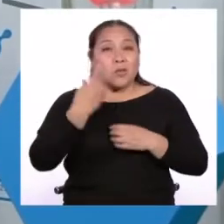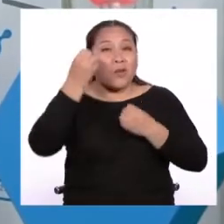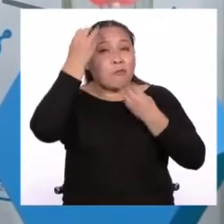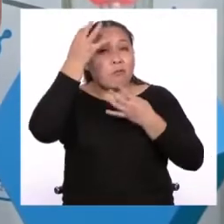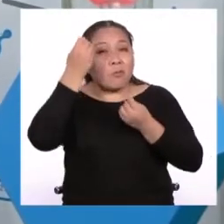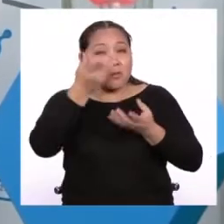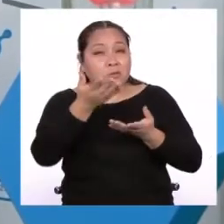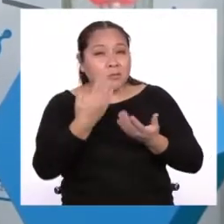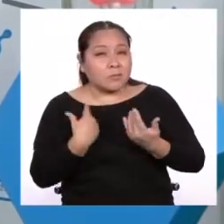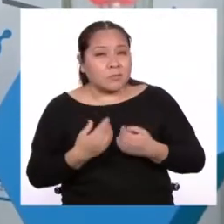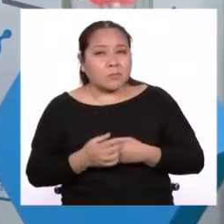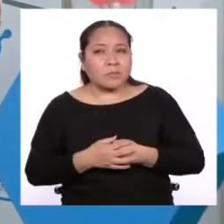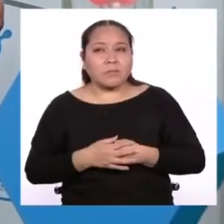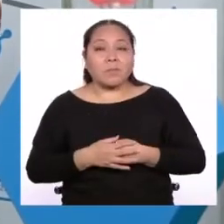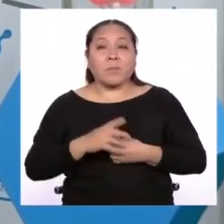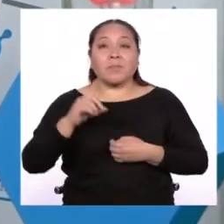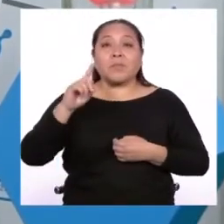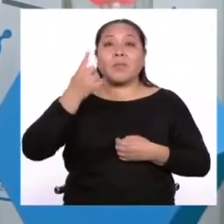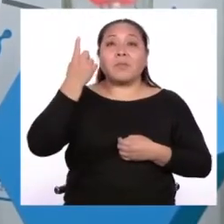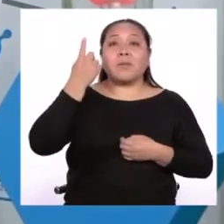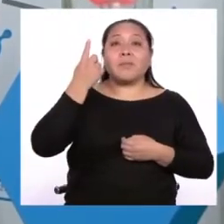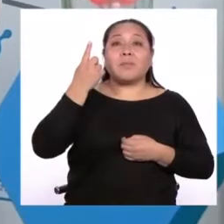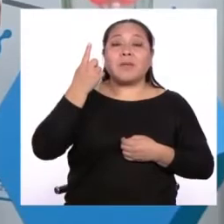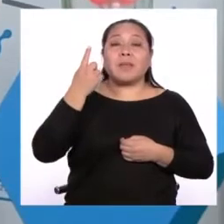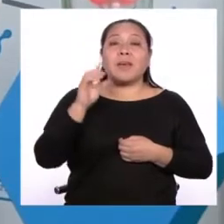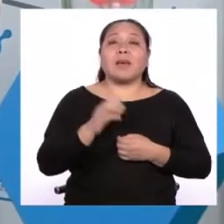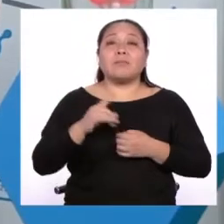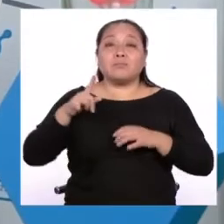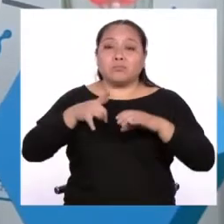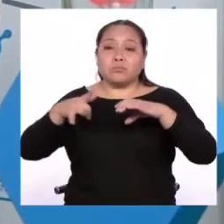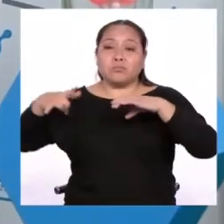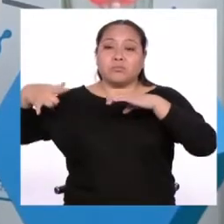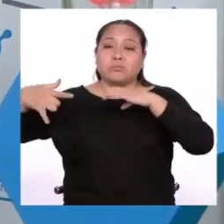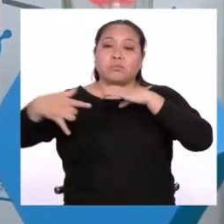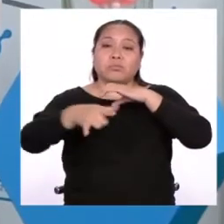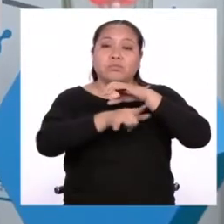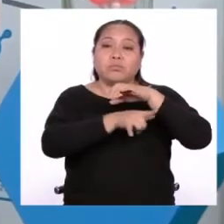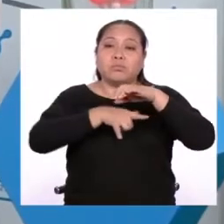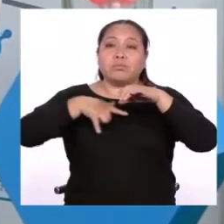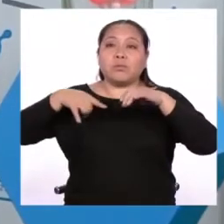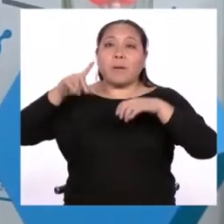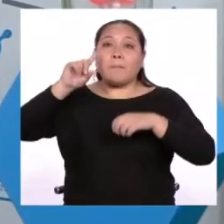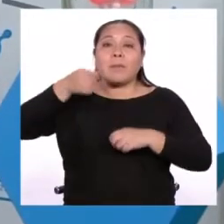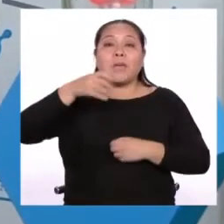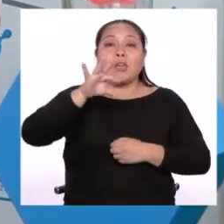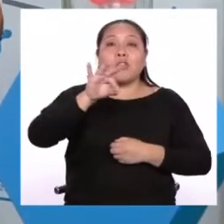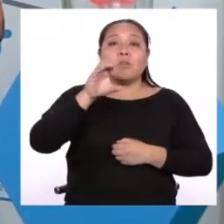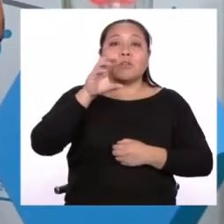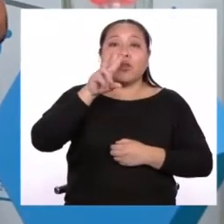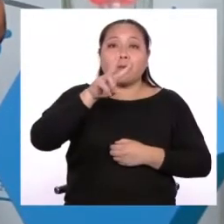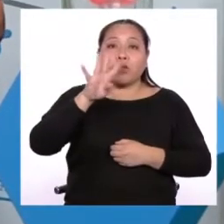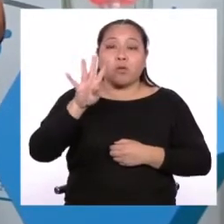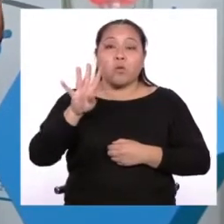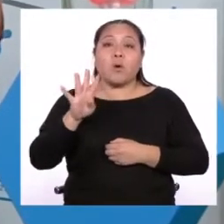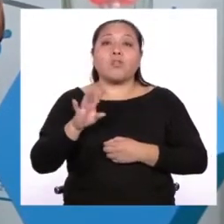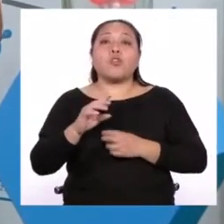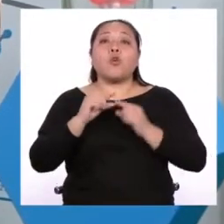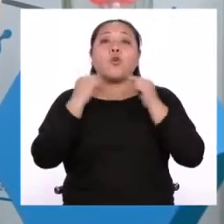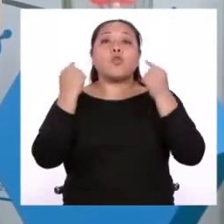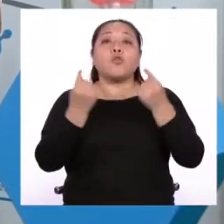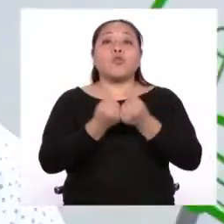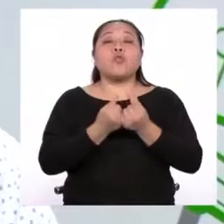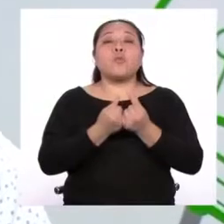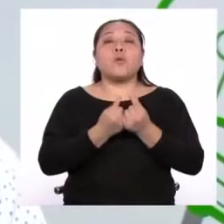más de información? La primera circunnavegación aérea se produjo en 1924 por un grupo de pilotos de las Fuerzas